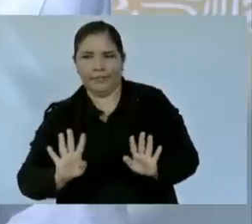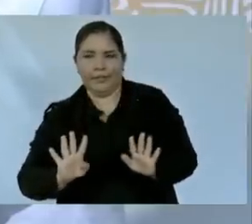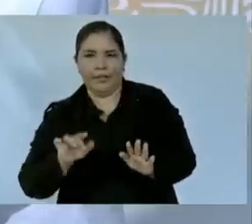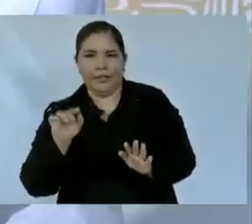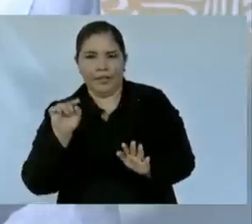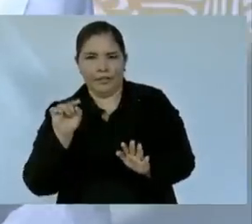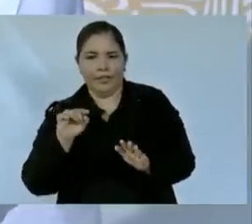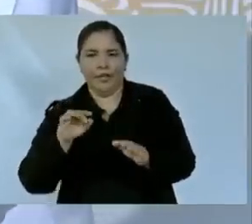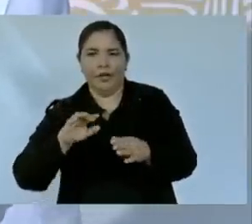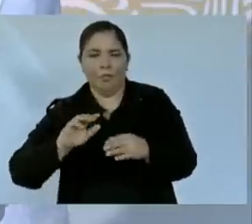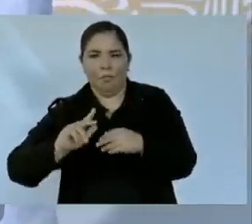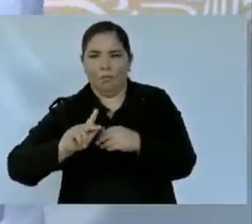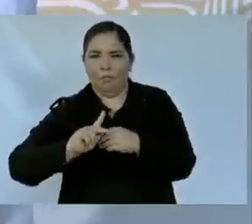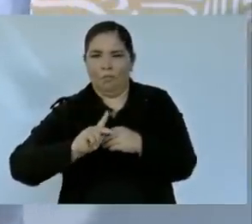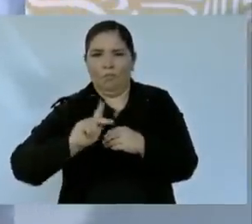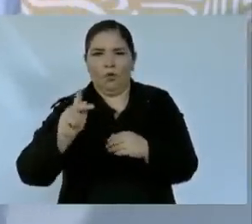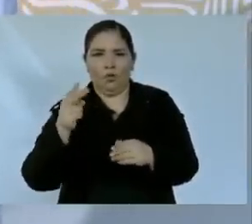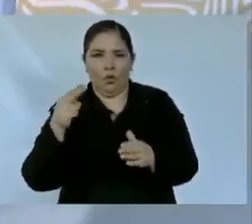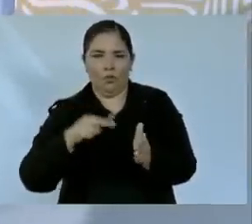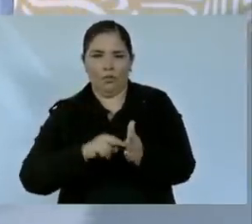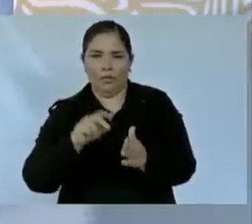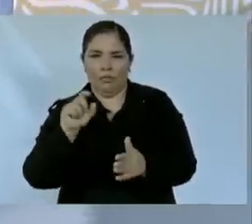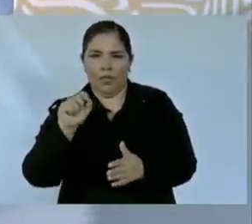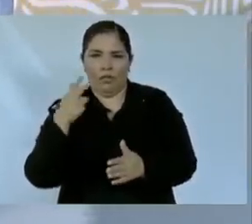se va a terminar en el 2022.